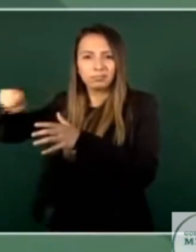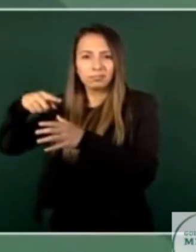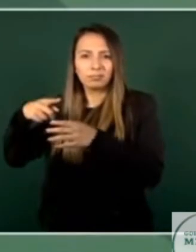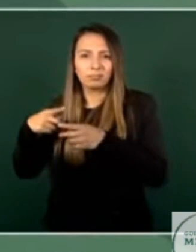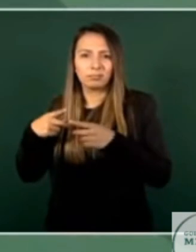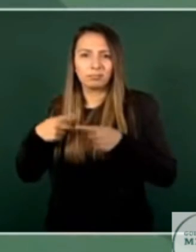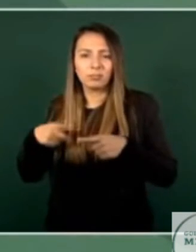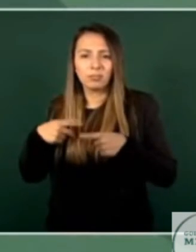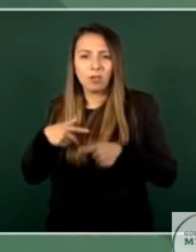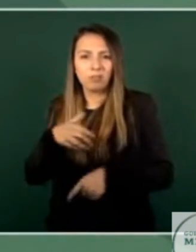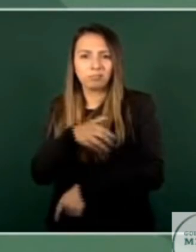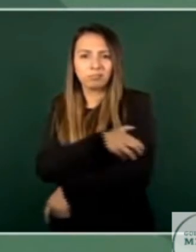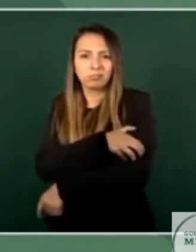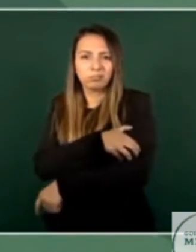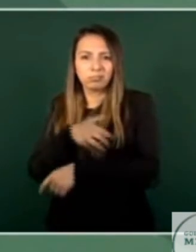para